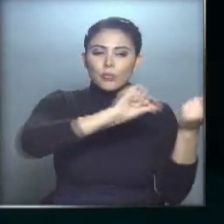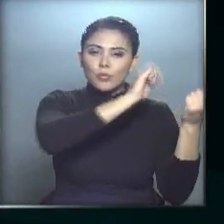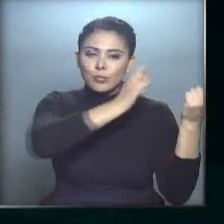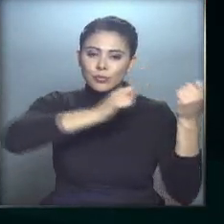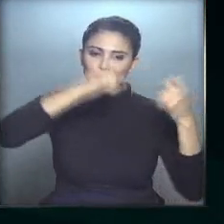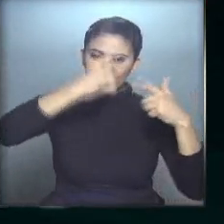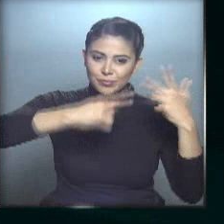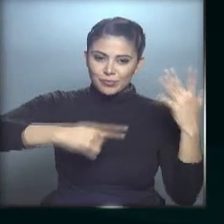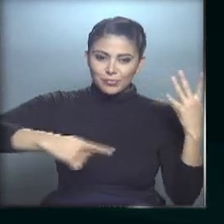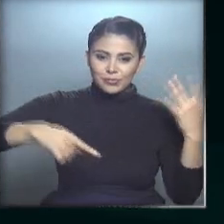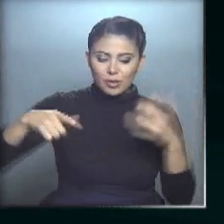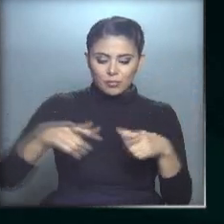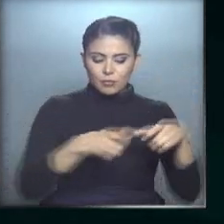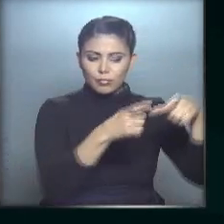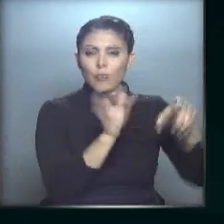¡No!